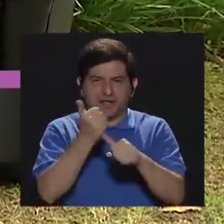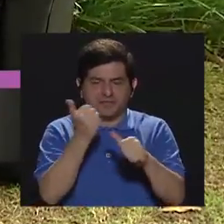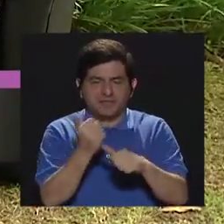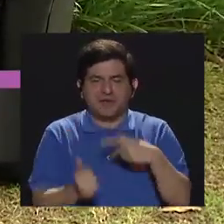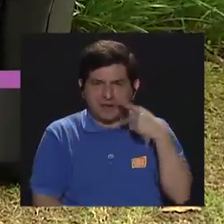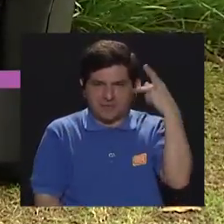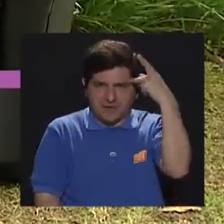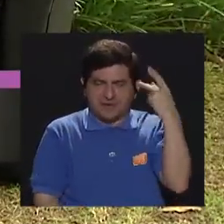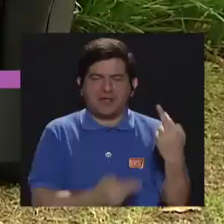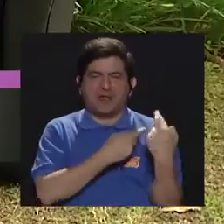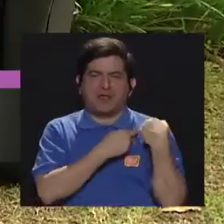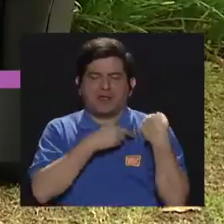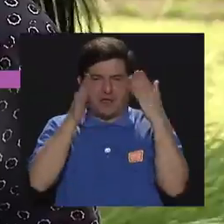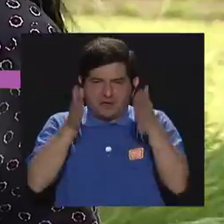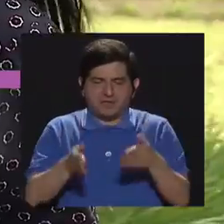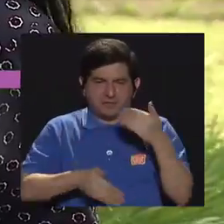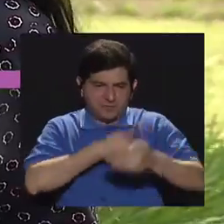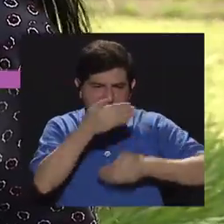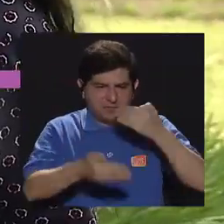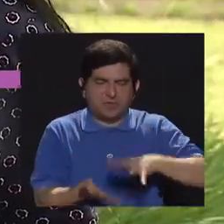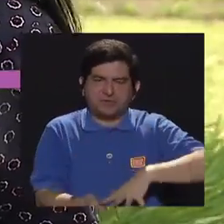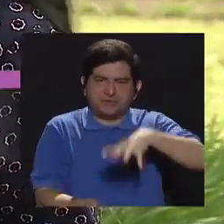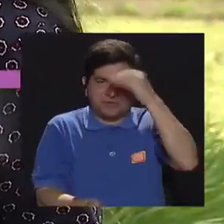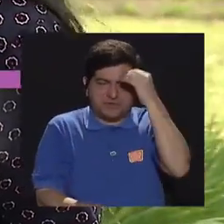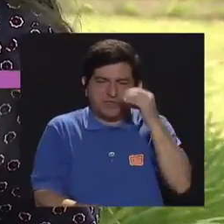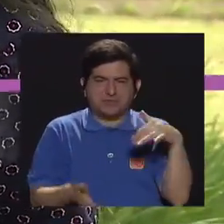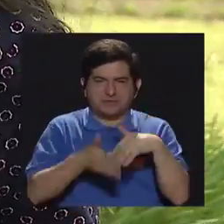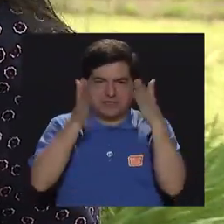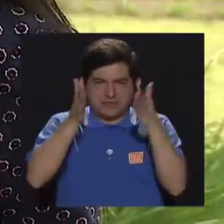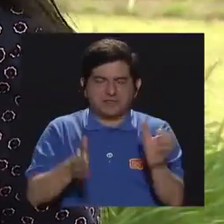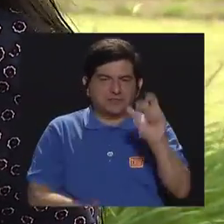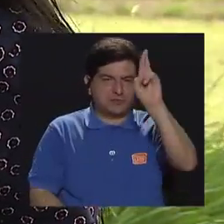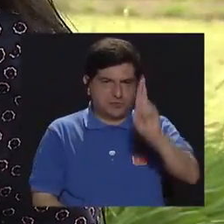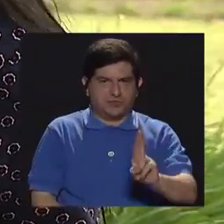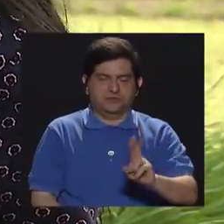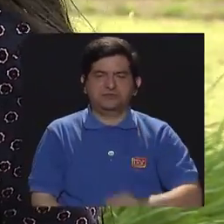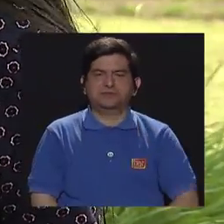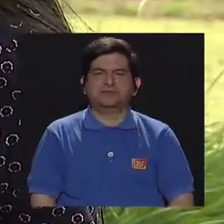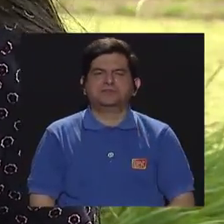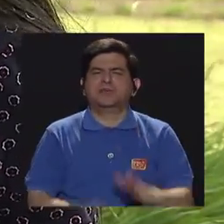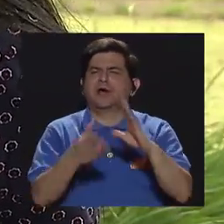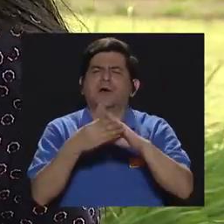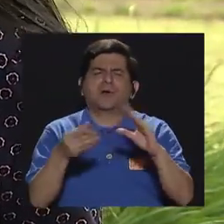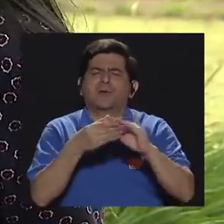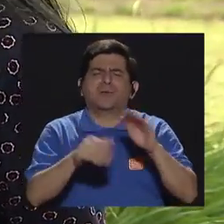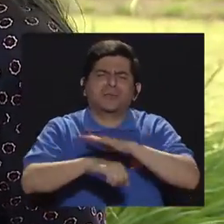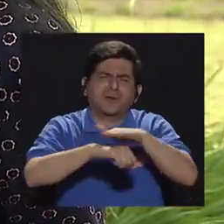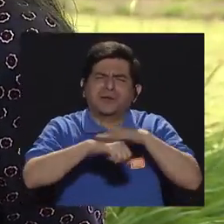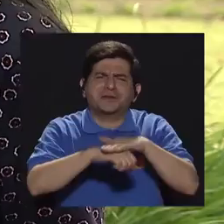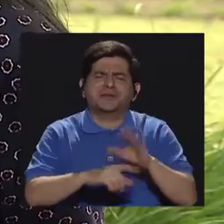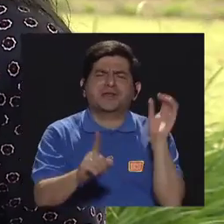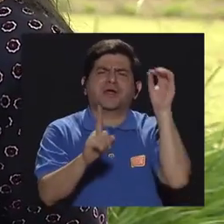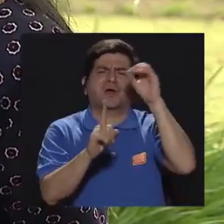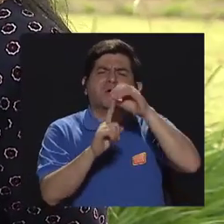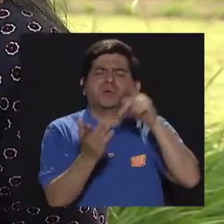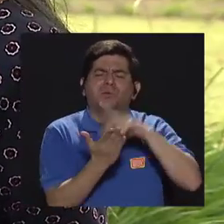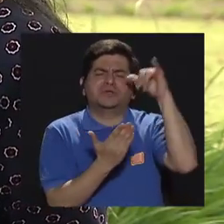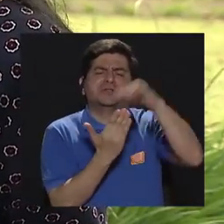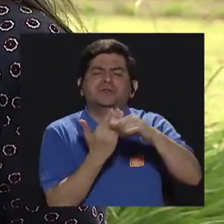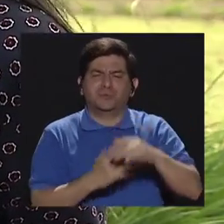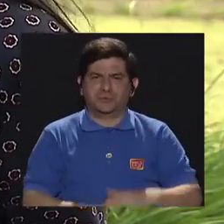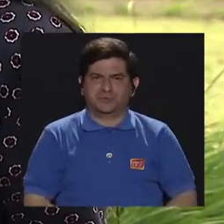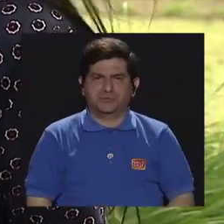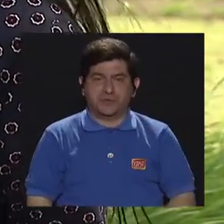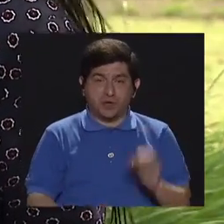madres de familia y encargados de los procesos de aprendizaje de los escolares costarricenses. Coméntenos, por favor, acerca del objetivo de este proyecto. Sí,